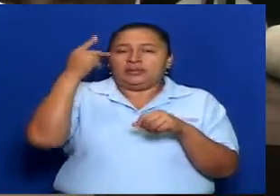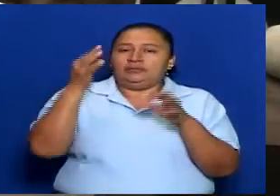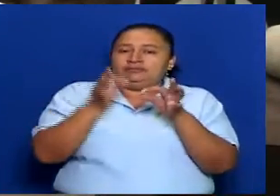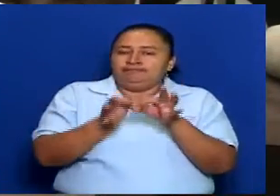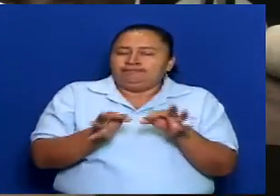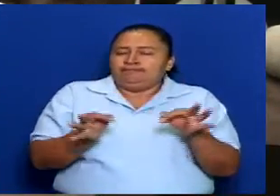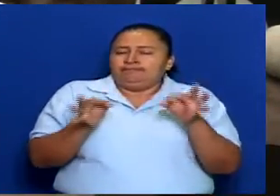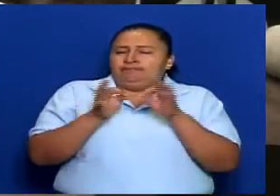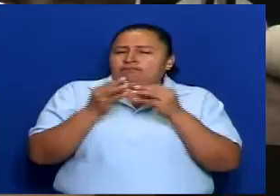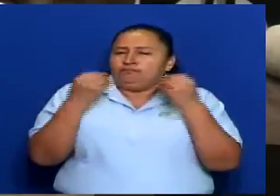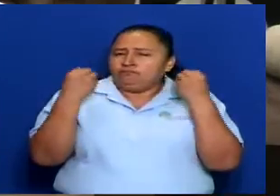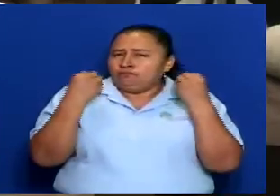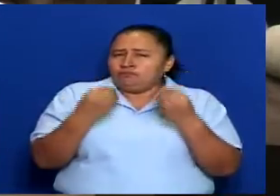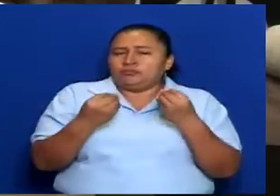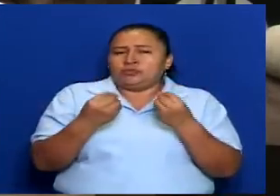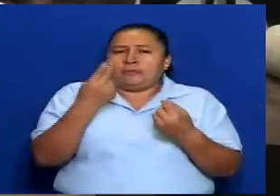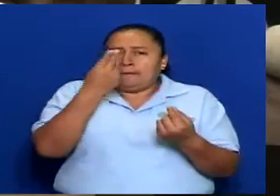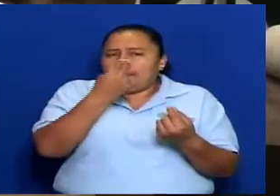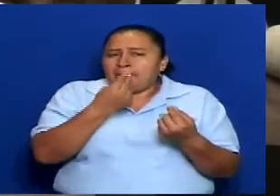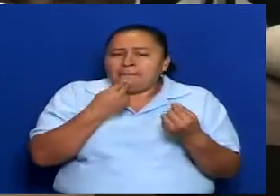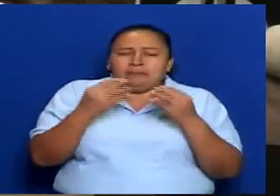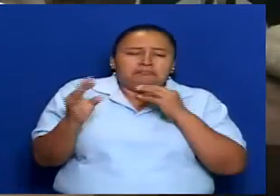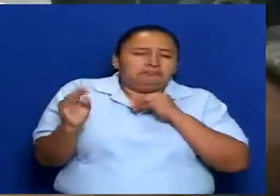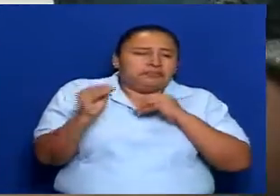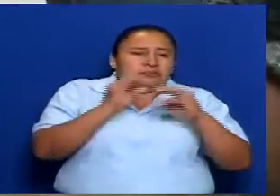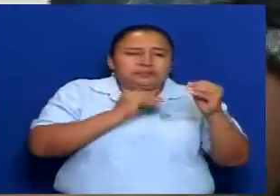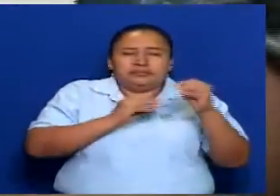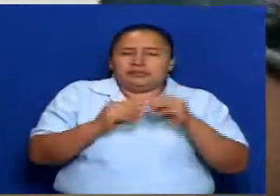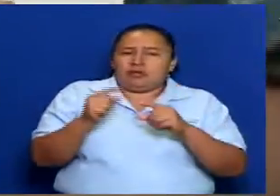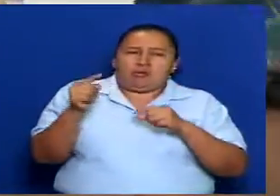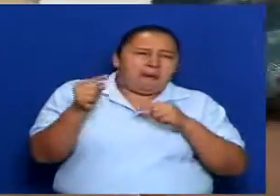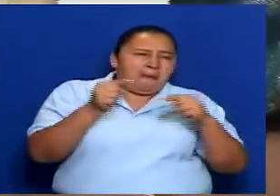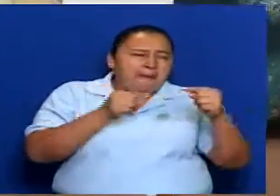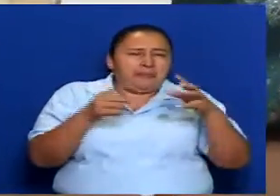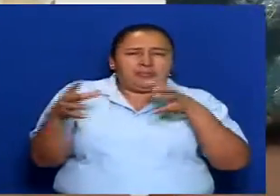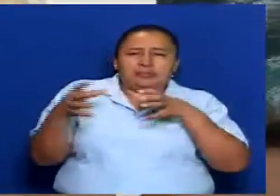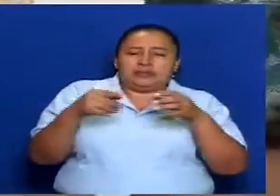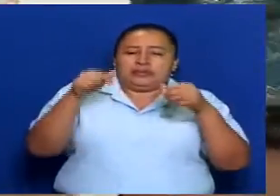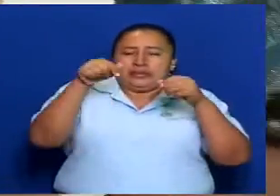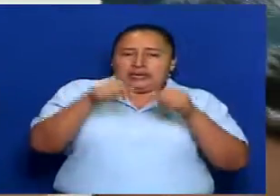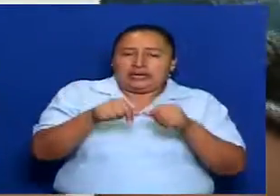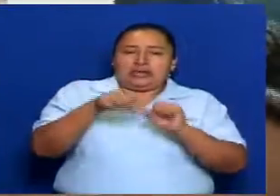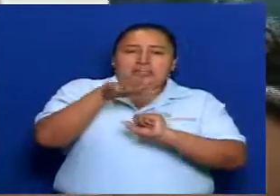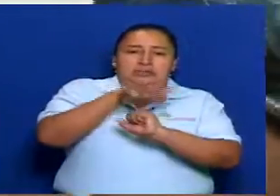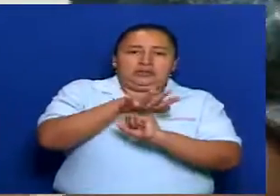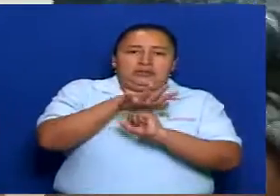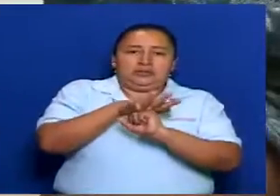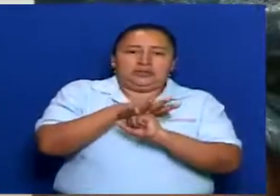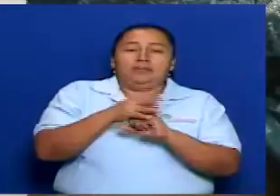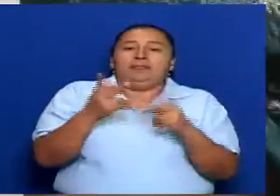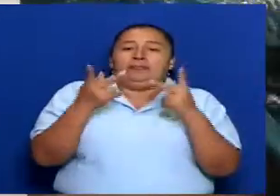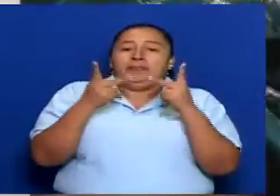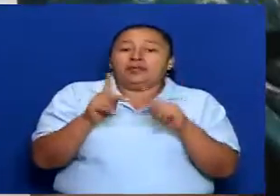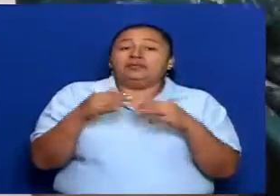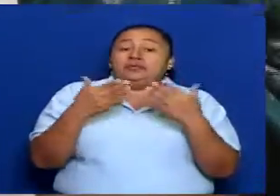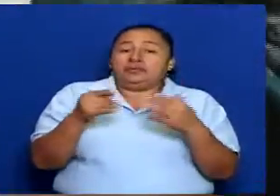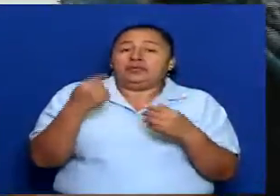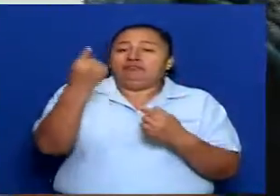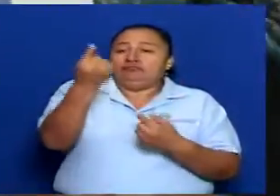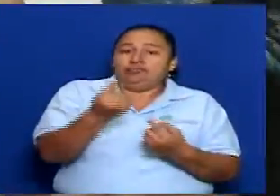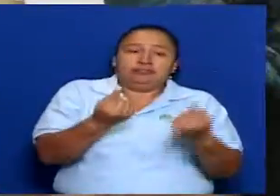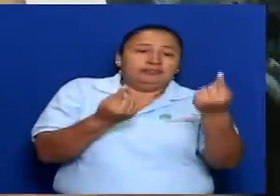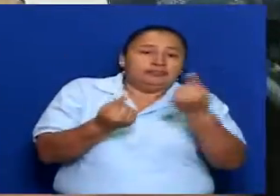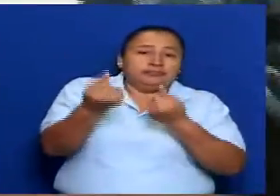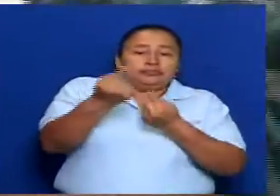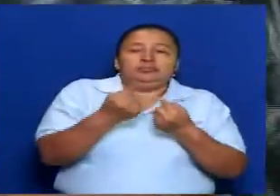ampliamente discutida, debatida, del seno de la comisión, pero también consultada